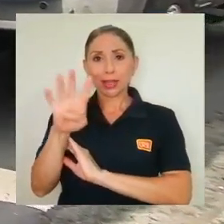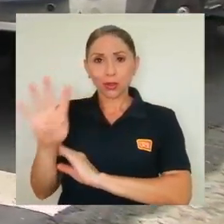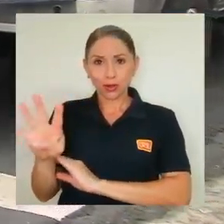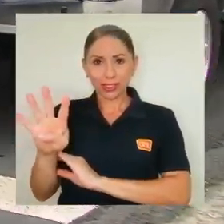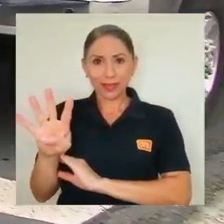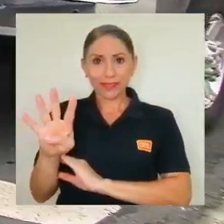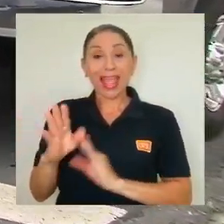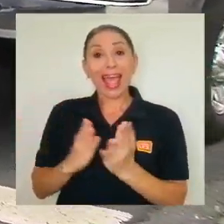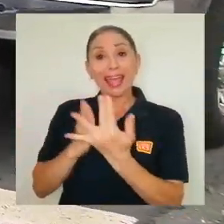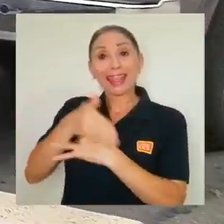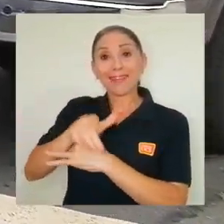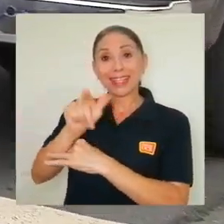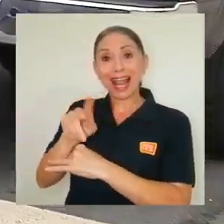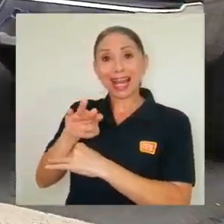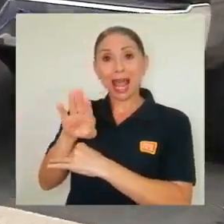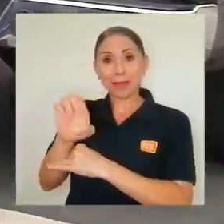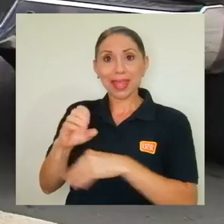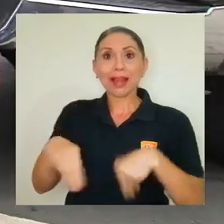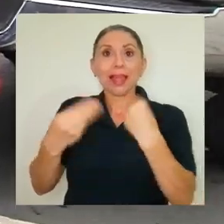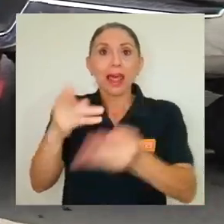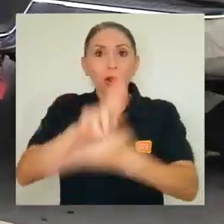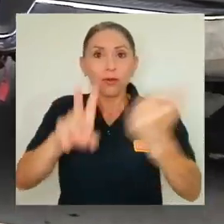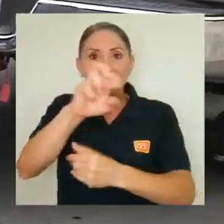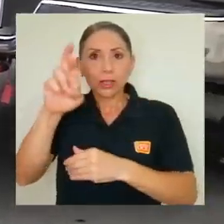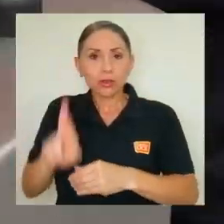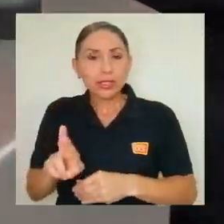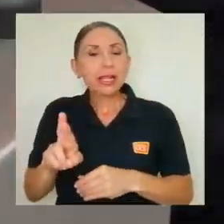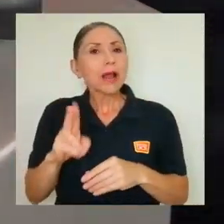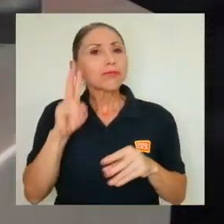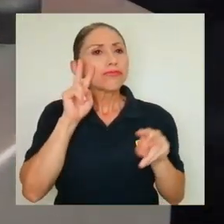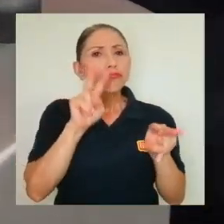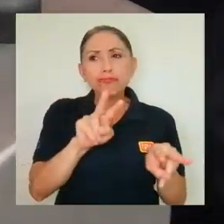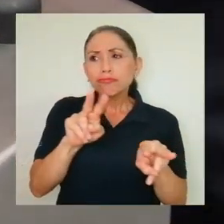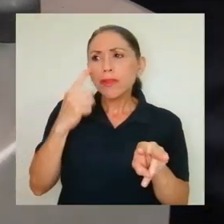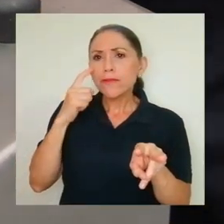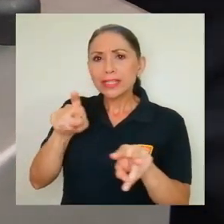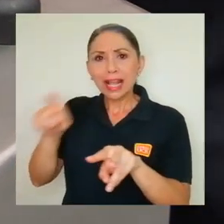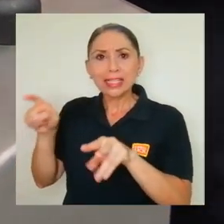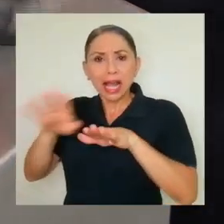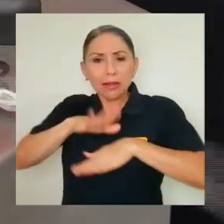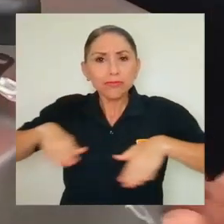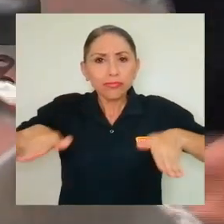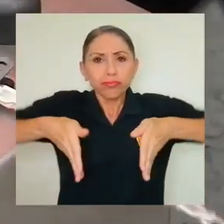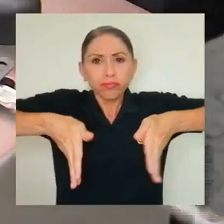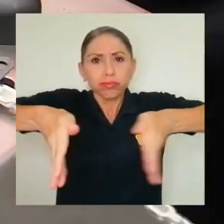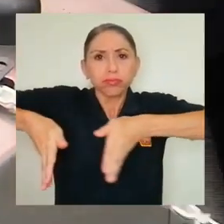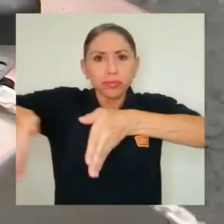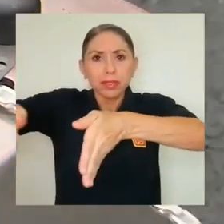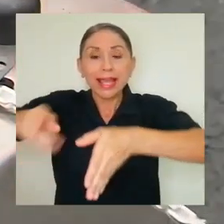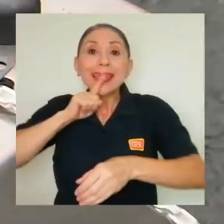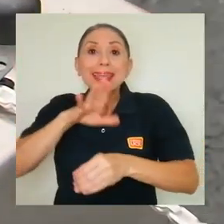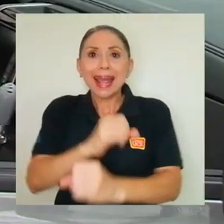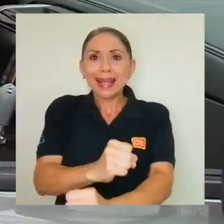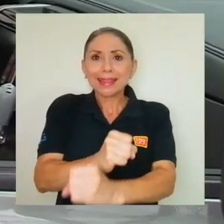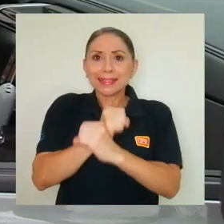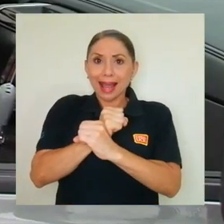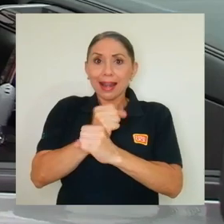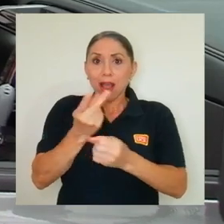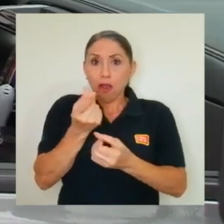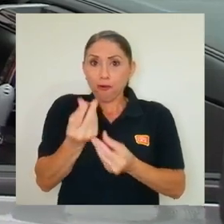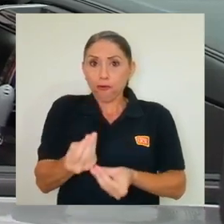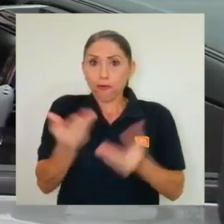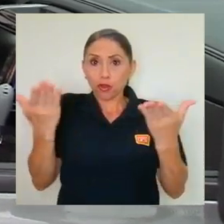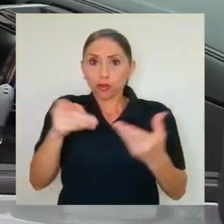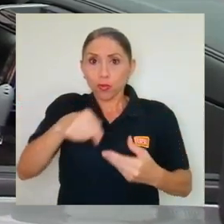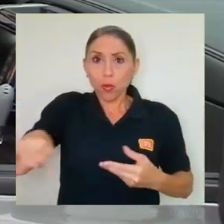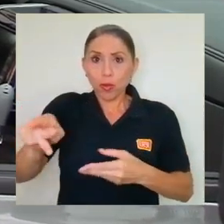UCR, por medio del ANAME, la competencia de fiscalizar la red vial nacional y garantizar la máxima eficiencia en el uso de los fondos públicos que se invierten